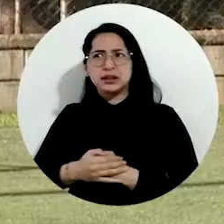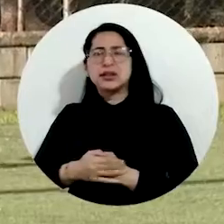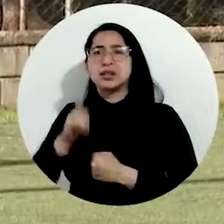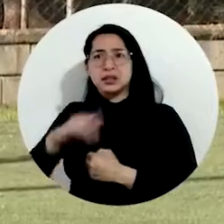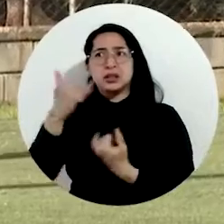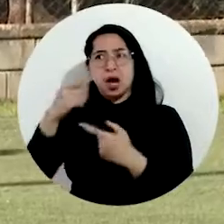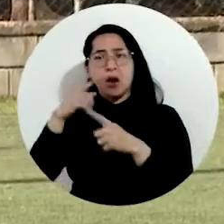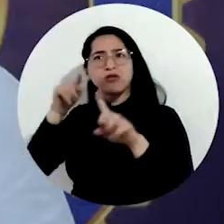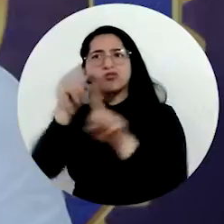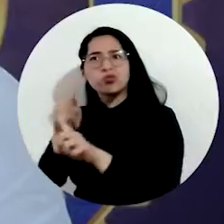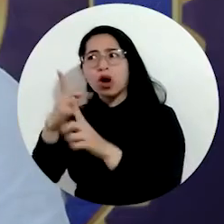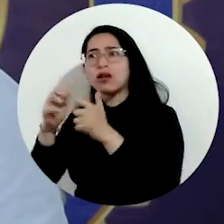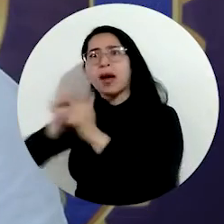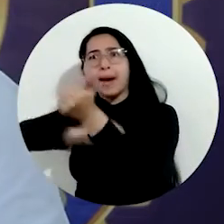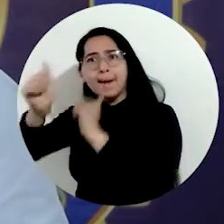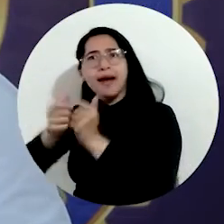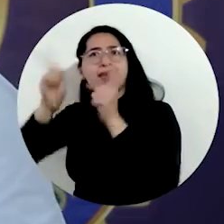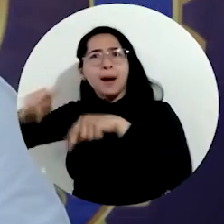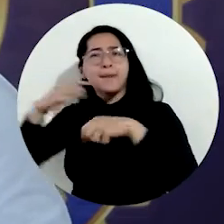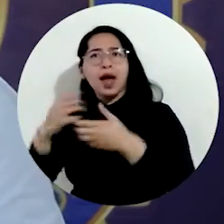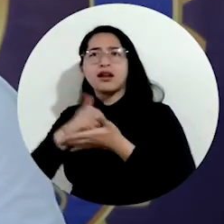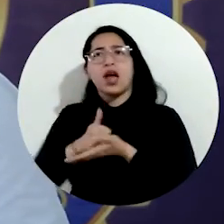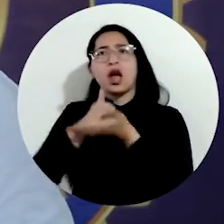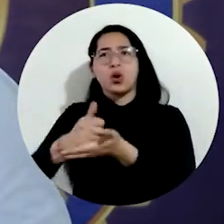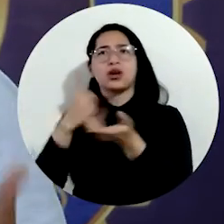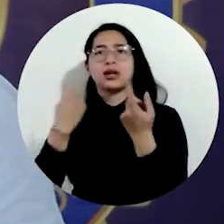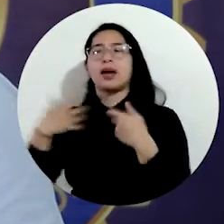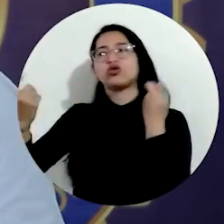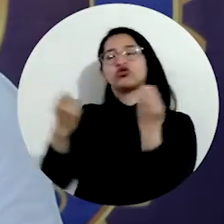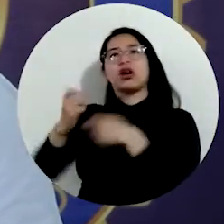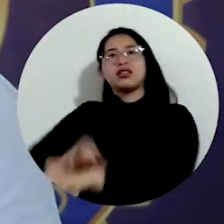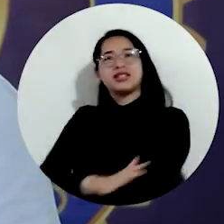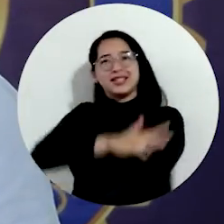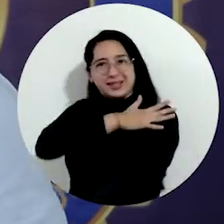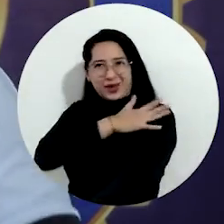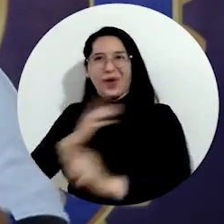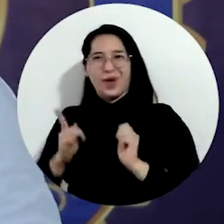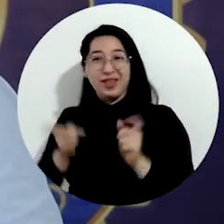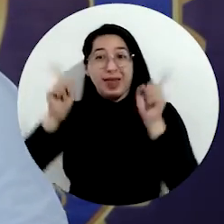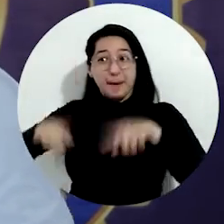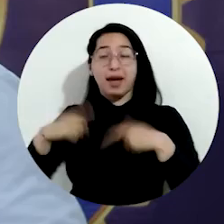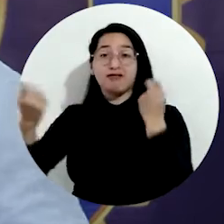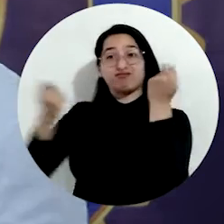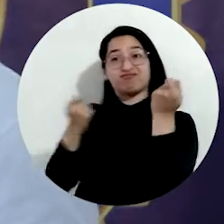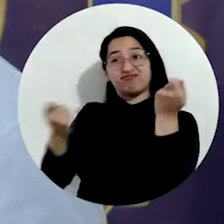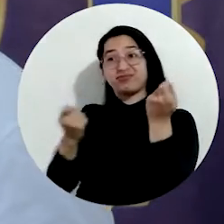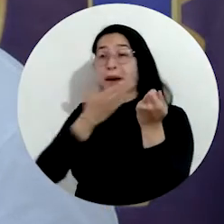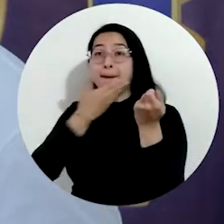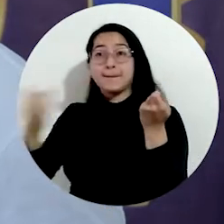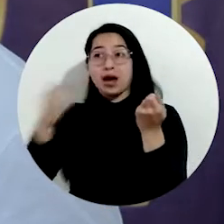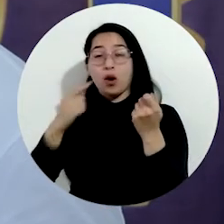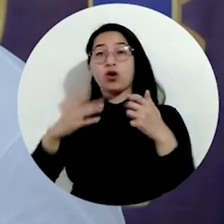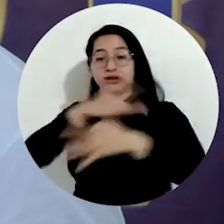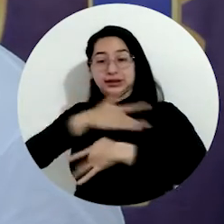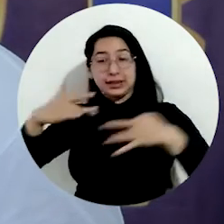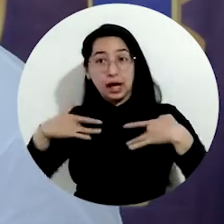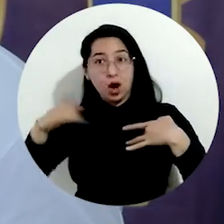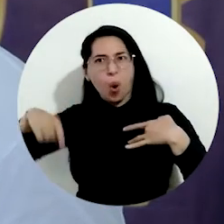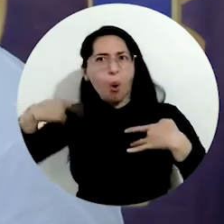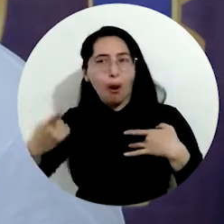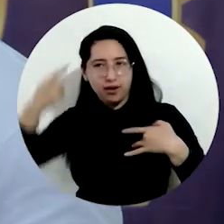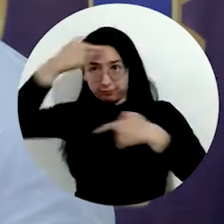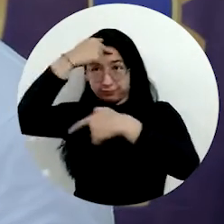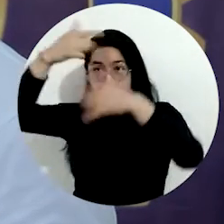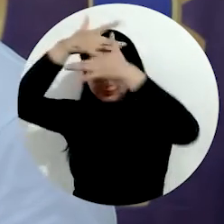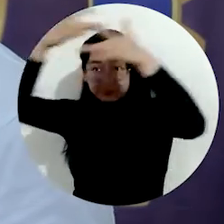Y entonces precisamente el deporte también ayuda a manejar las emociones, a manejar de mejor manera la salud mental, a